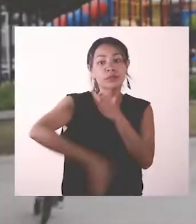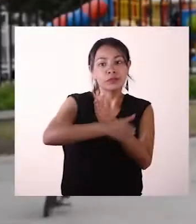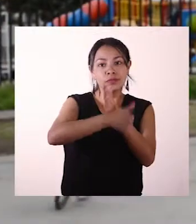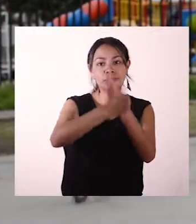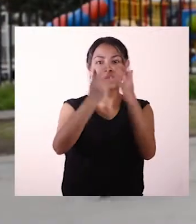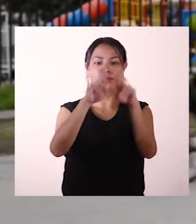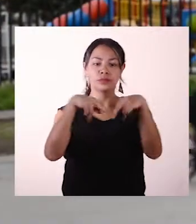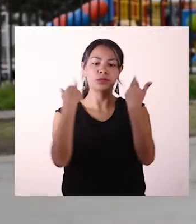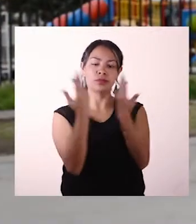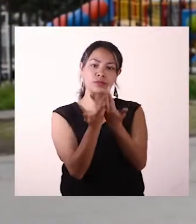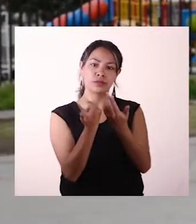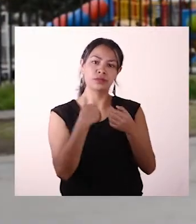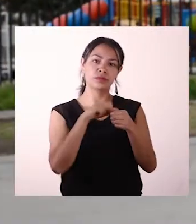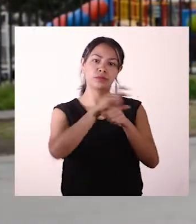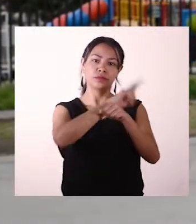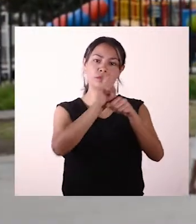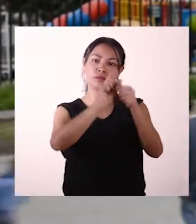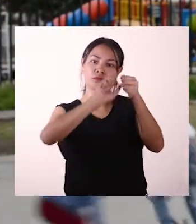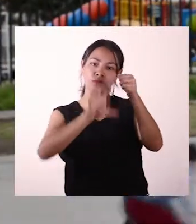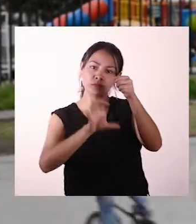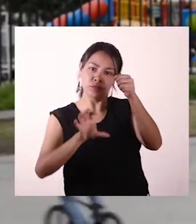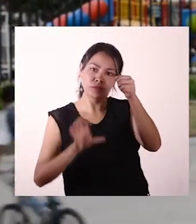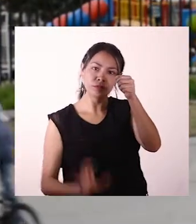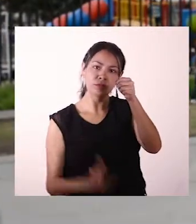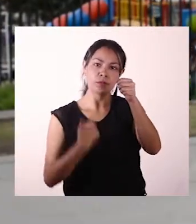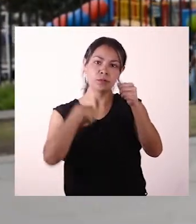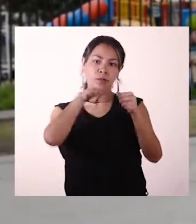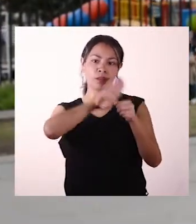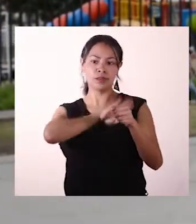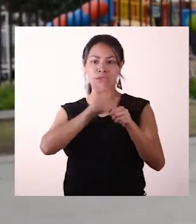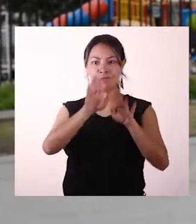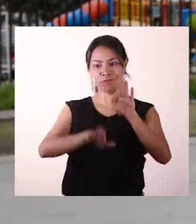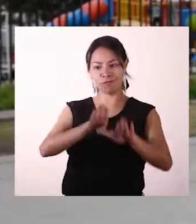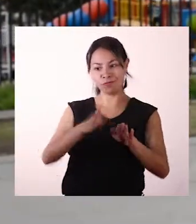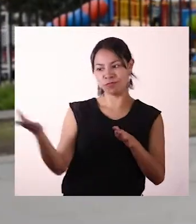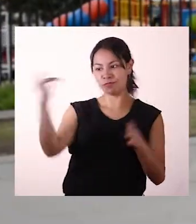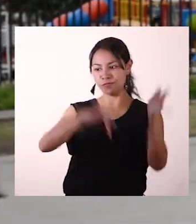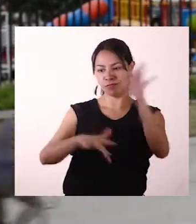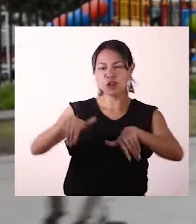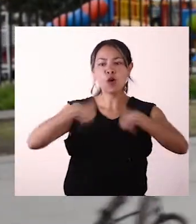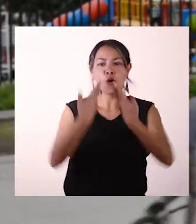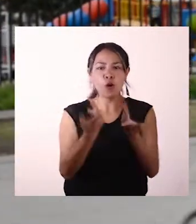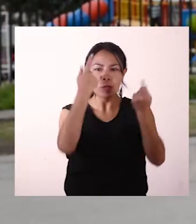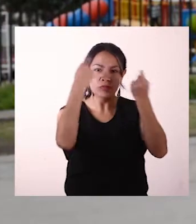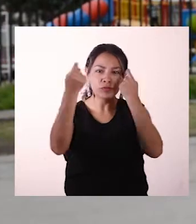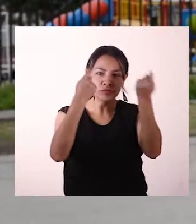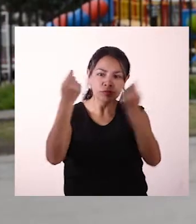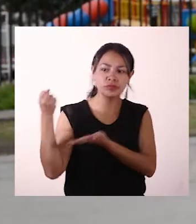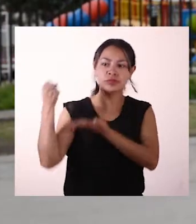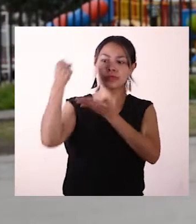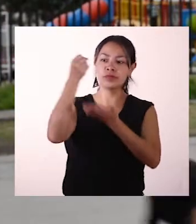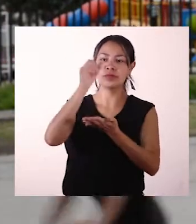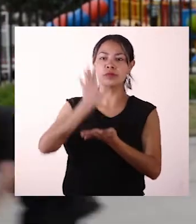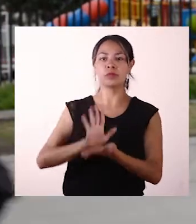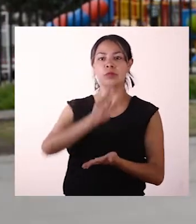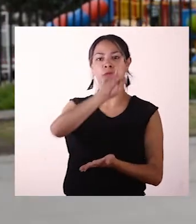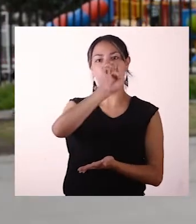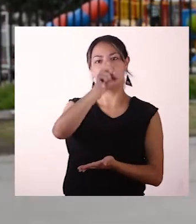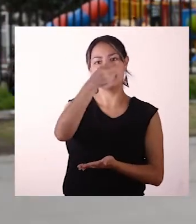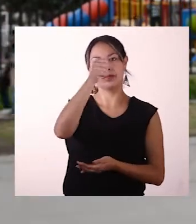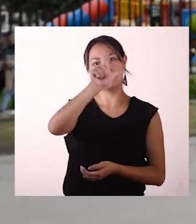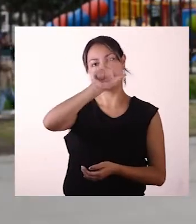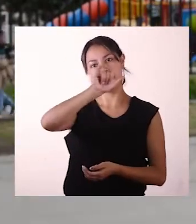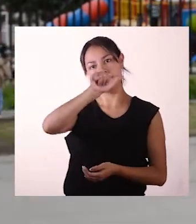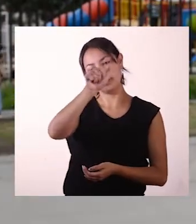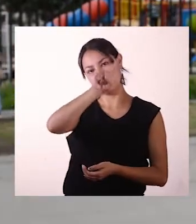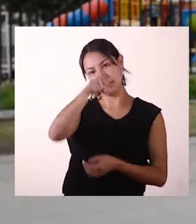Ya avanzamos con nuestras reuniones subregionales, con los alcaldes de distintas subregiones para definir los proyectos estratégicos de regalías. Ya avanzamos con